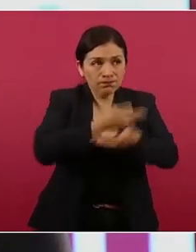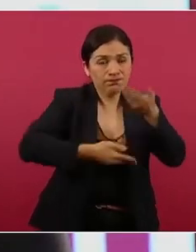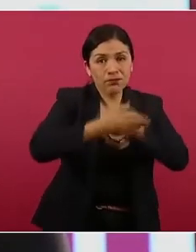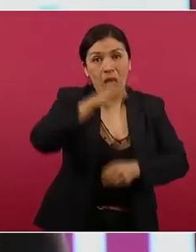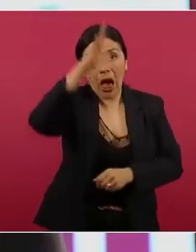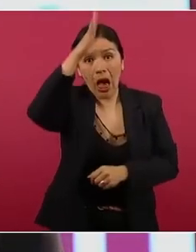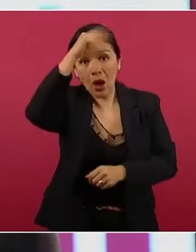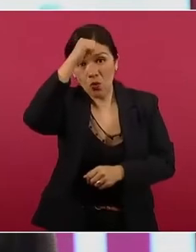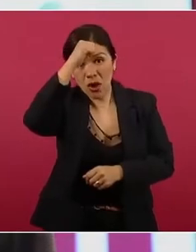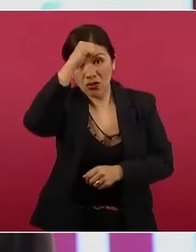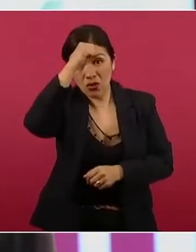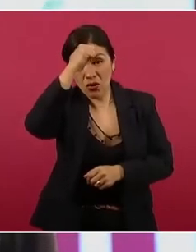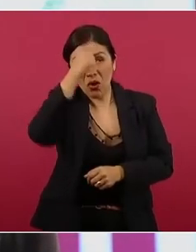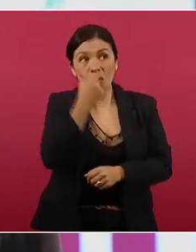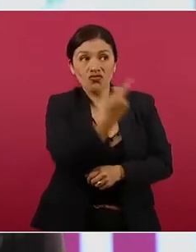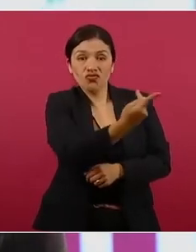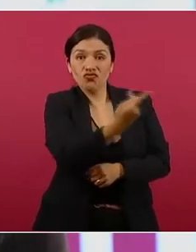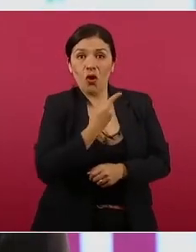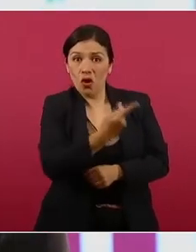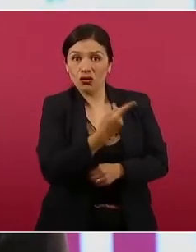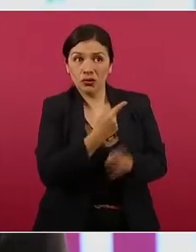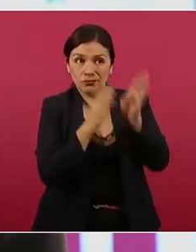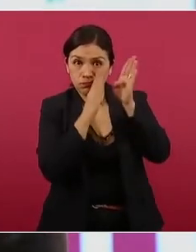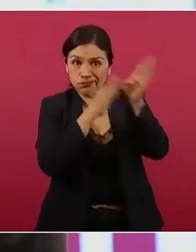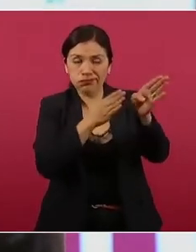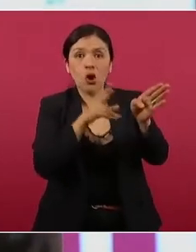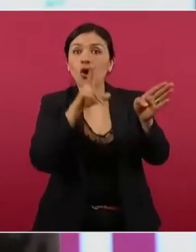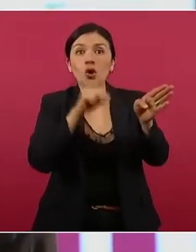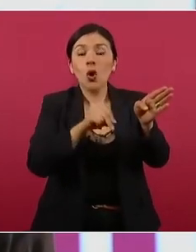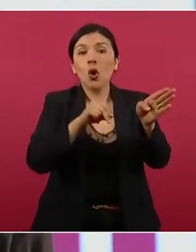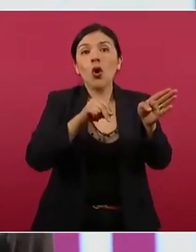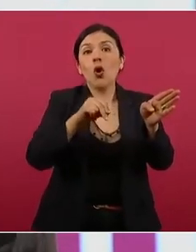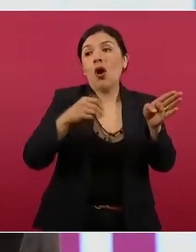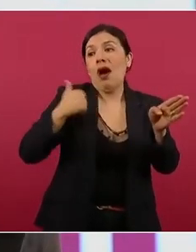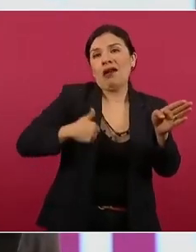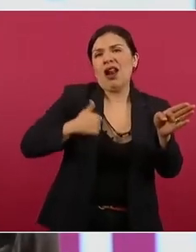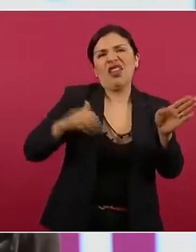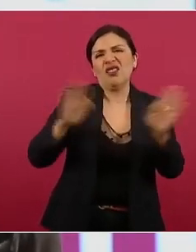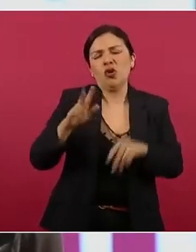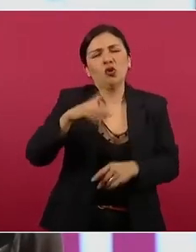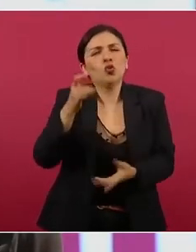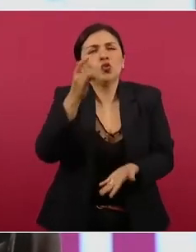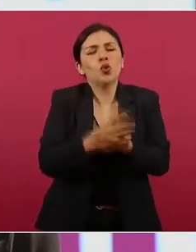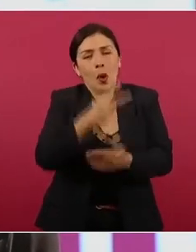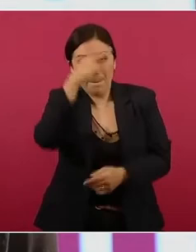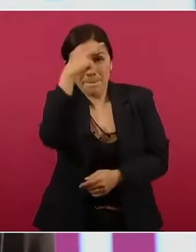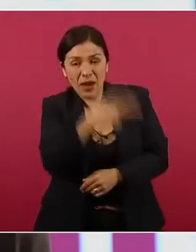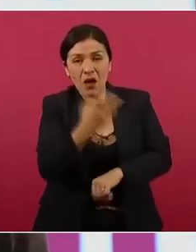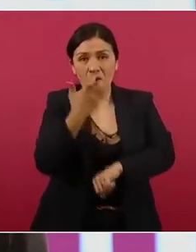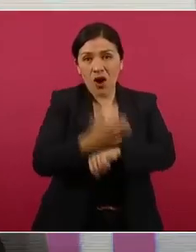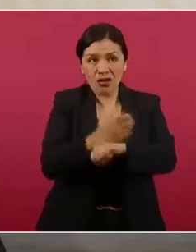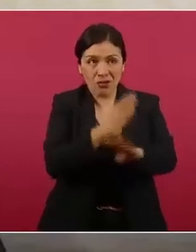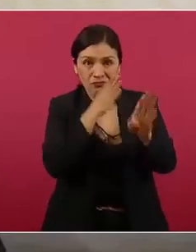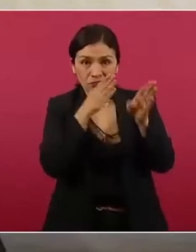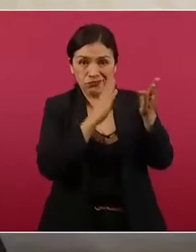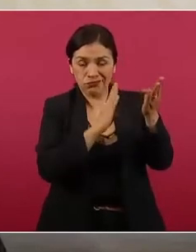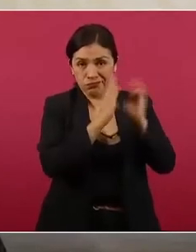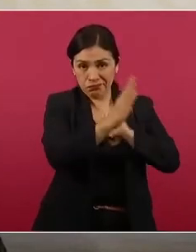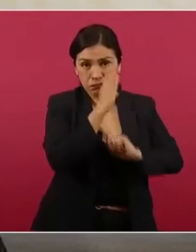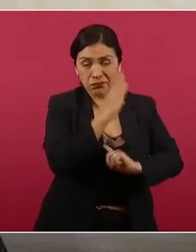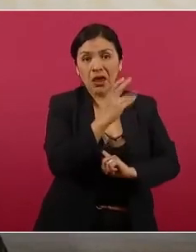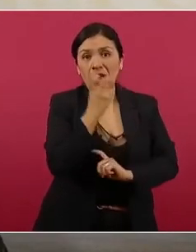no trilateral, sino México o Estados Unidos, entonces nosotros